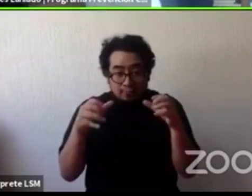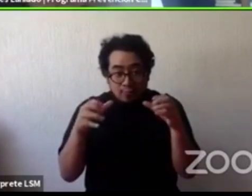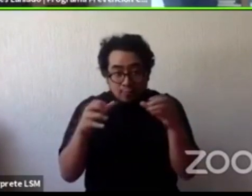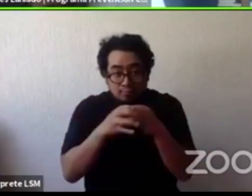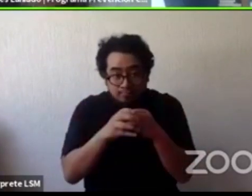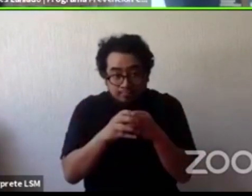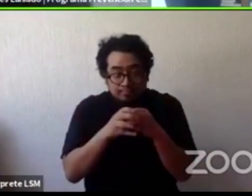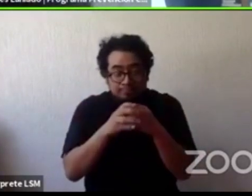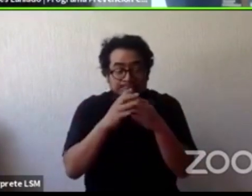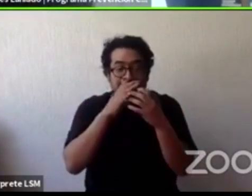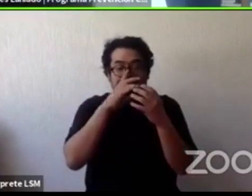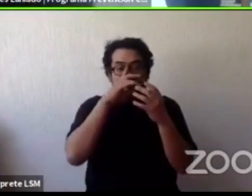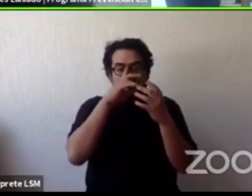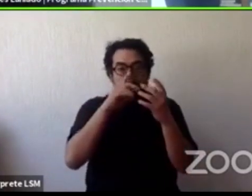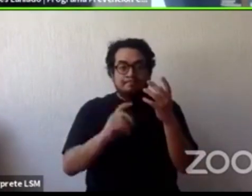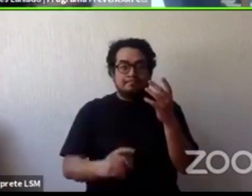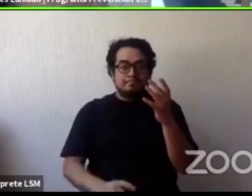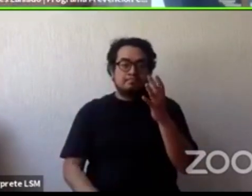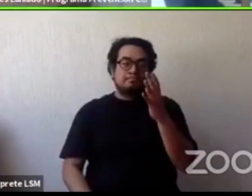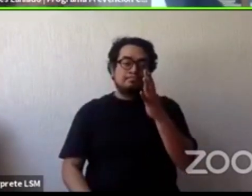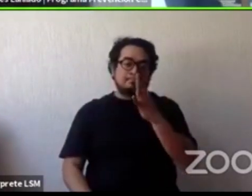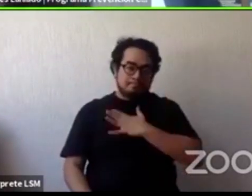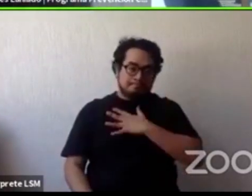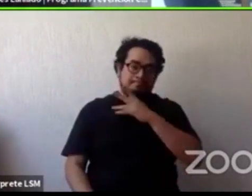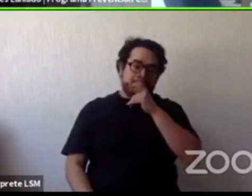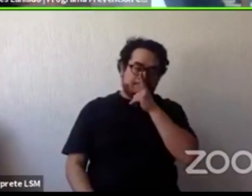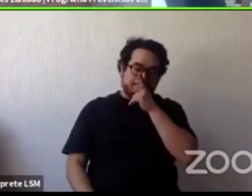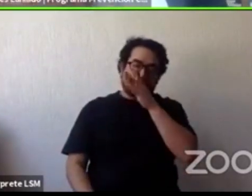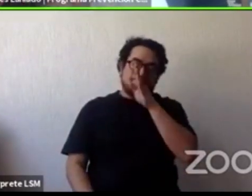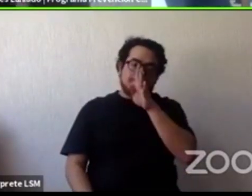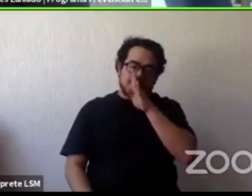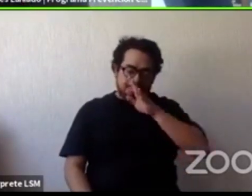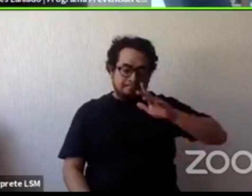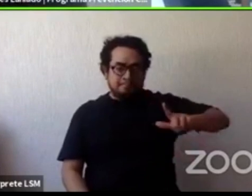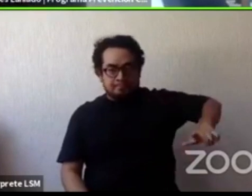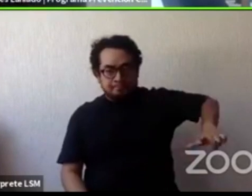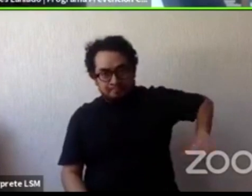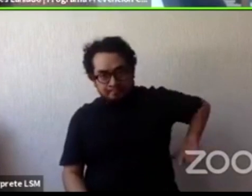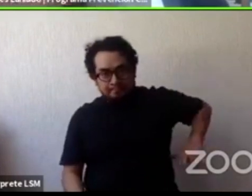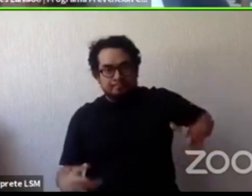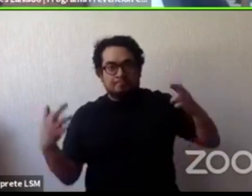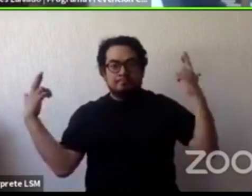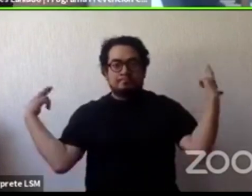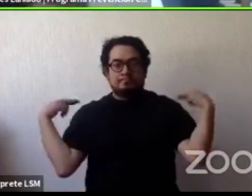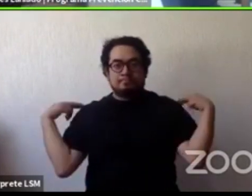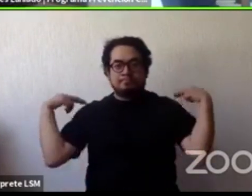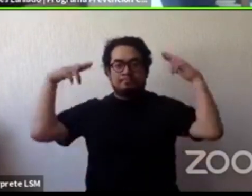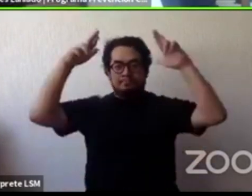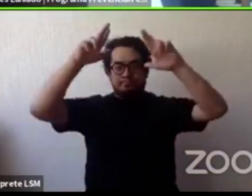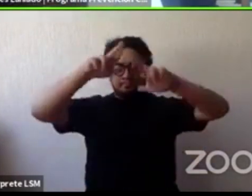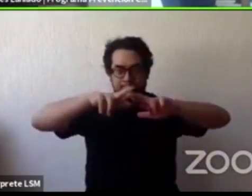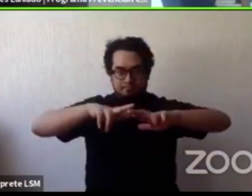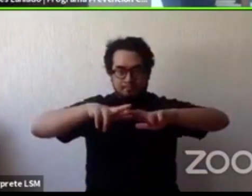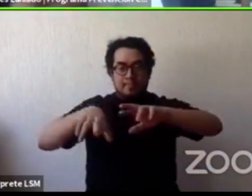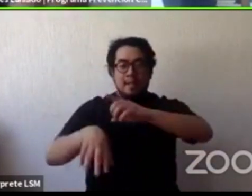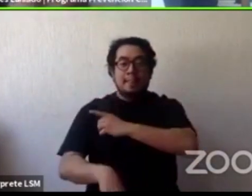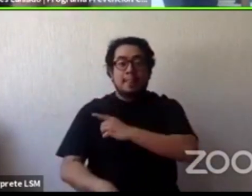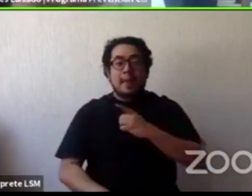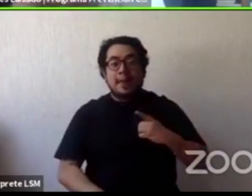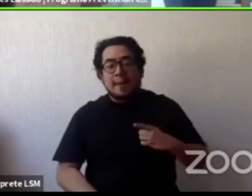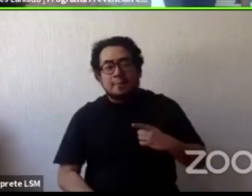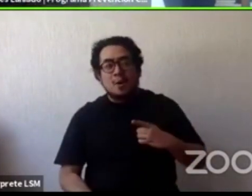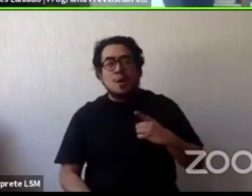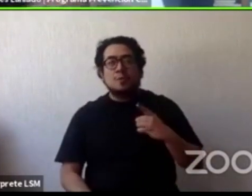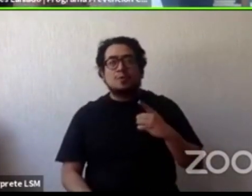como padres de familia y como gobierno y como maestros tenemos que buscar la manera de volver a